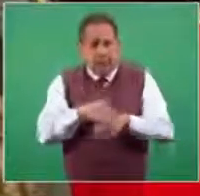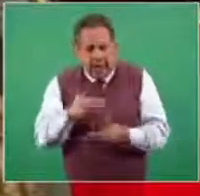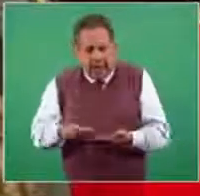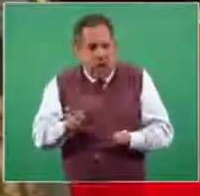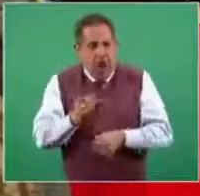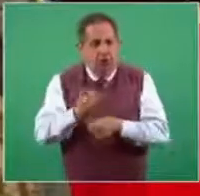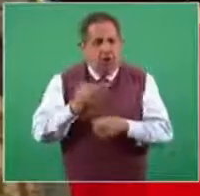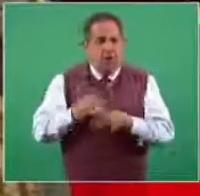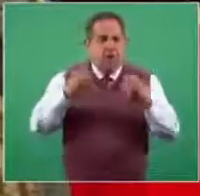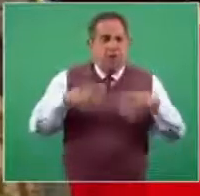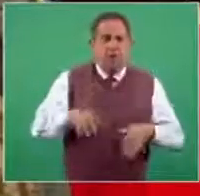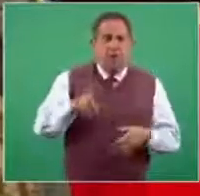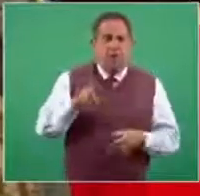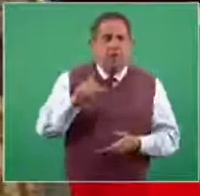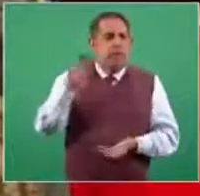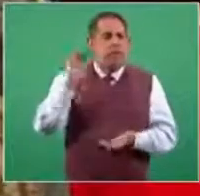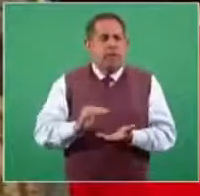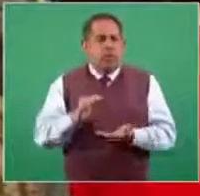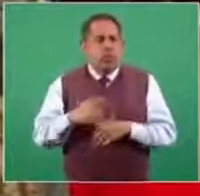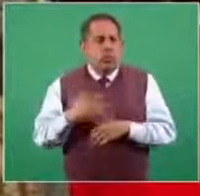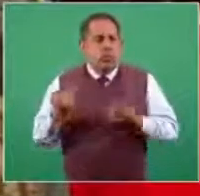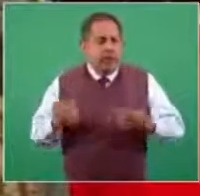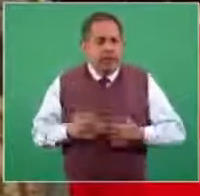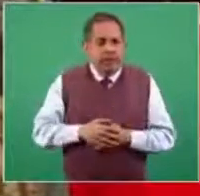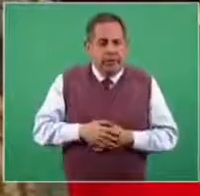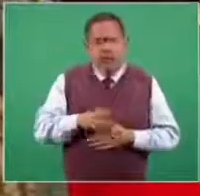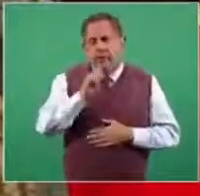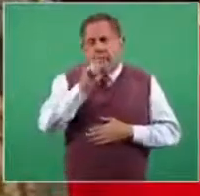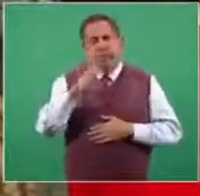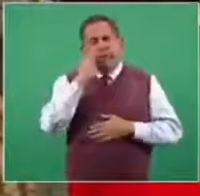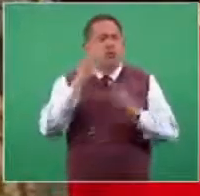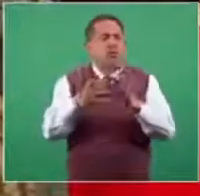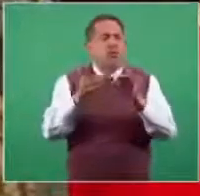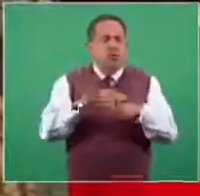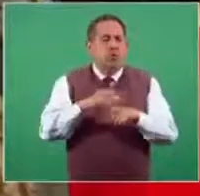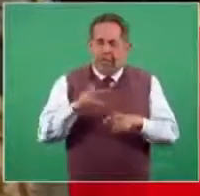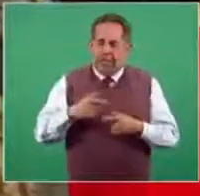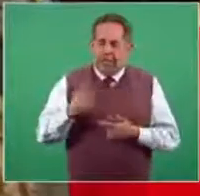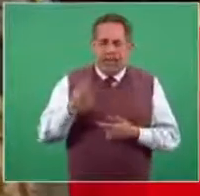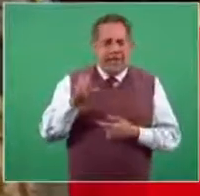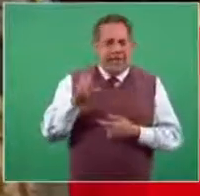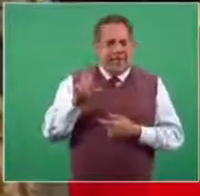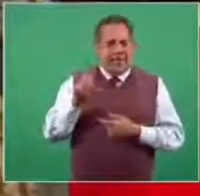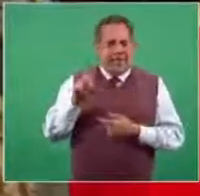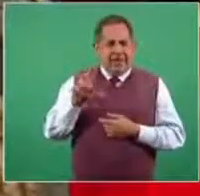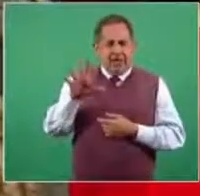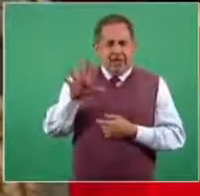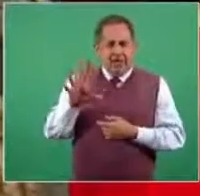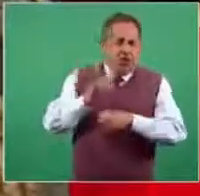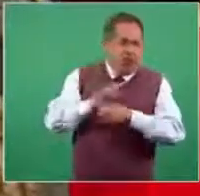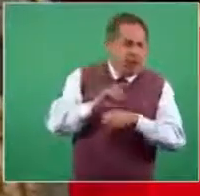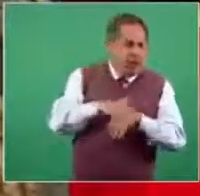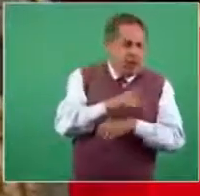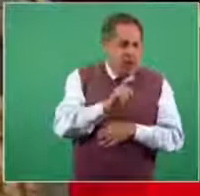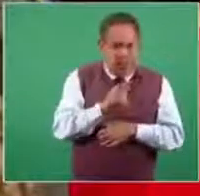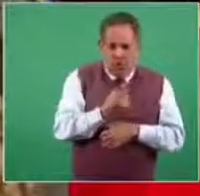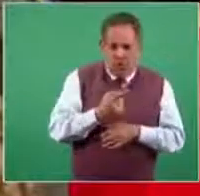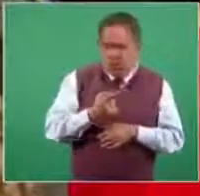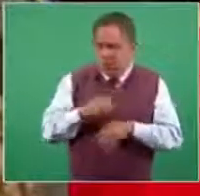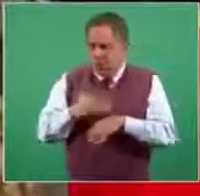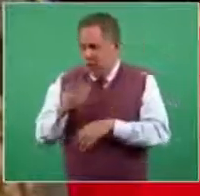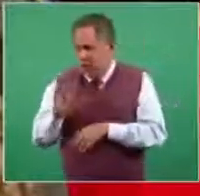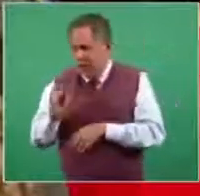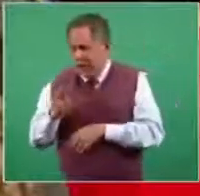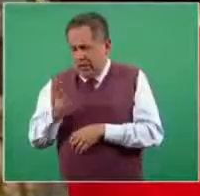ahora el desperdicio es mucho menor? Y también le quiero preguntar, ¿por qué 35 días, por qué no 21 o los